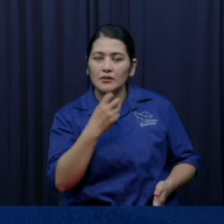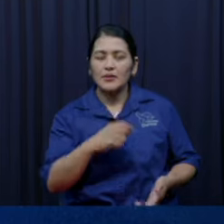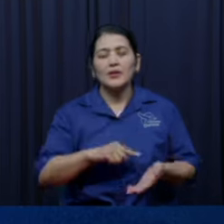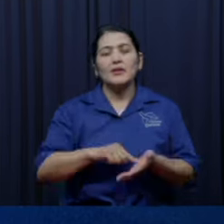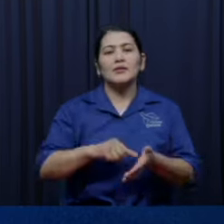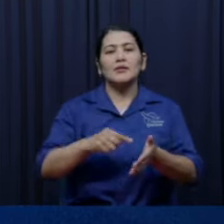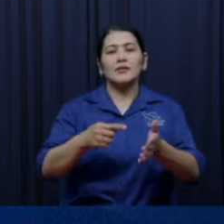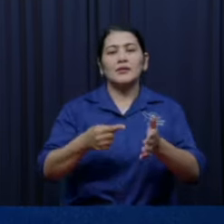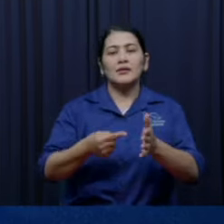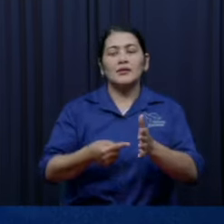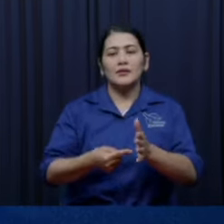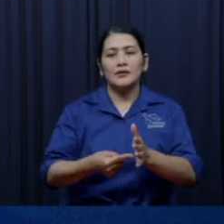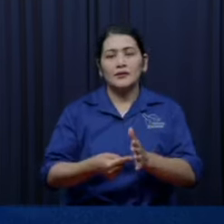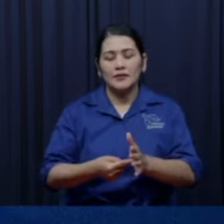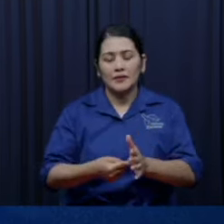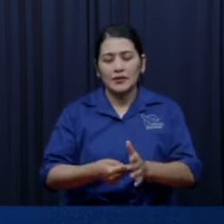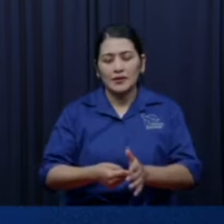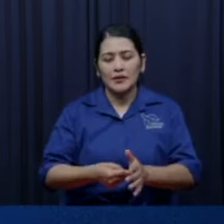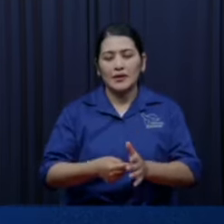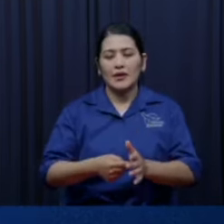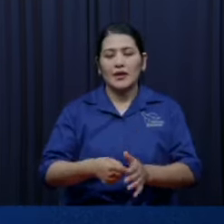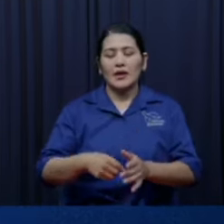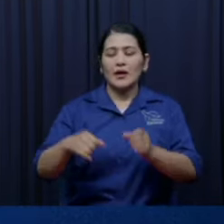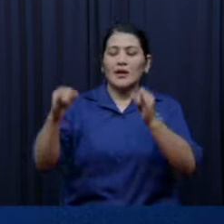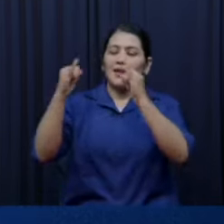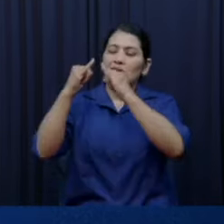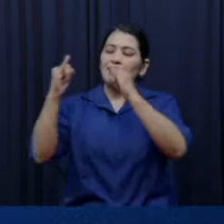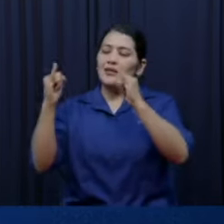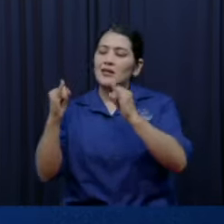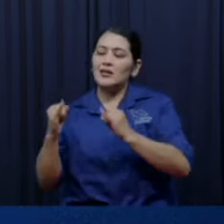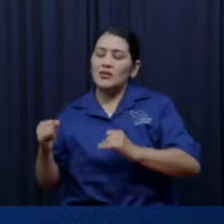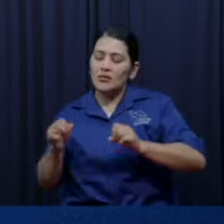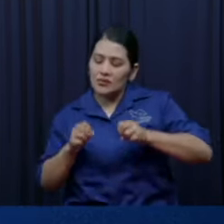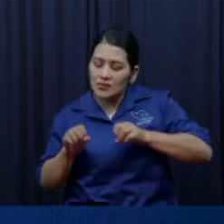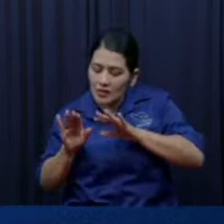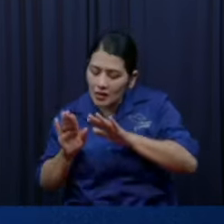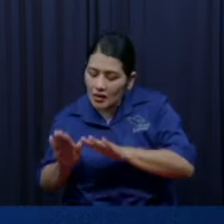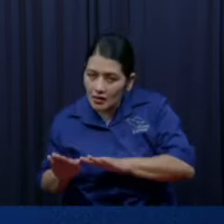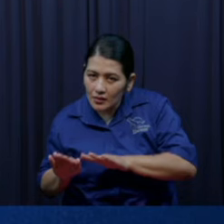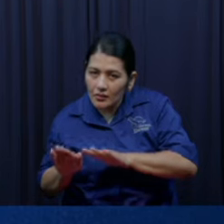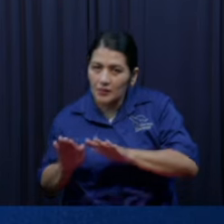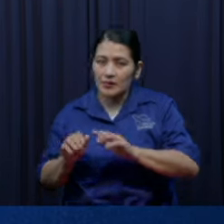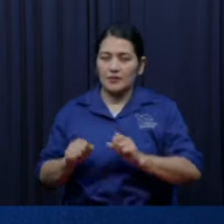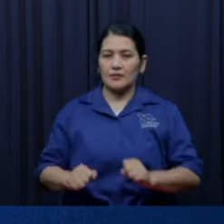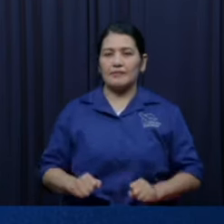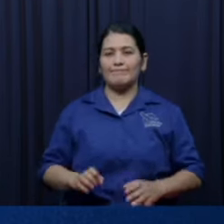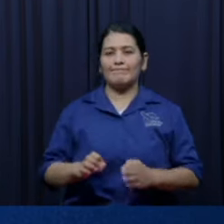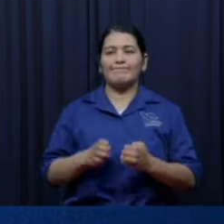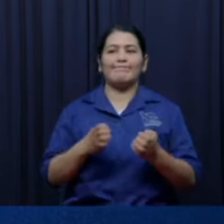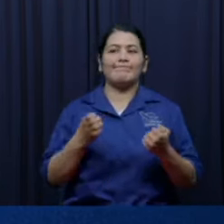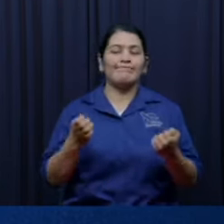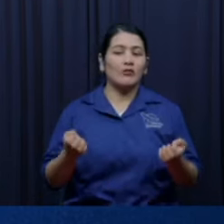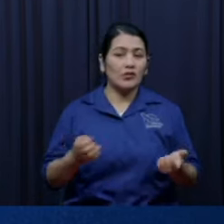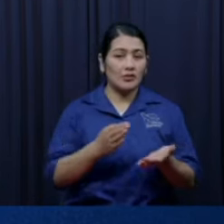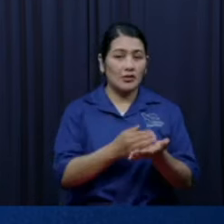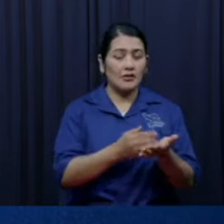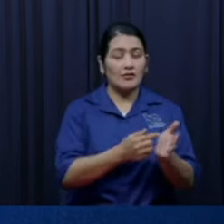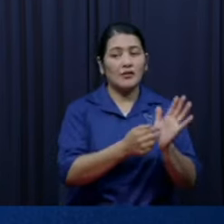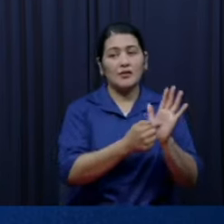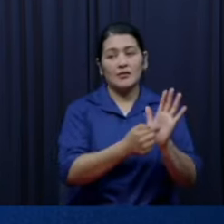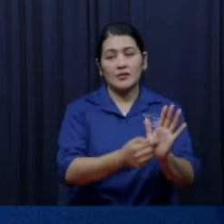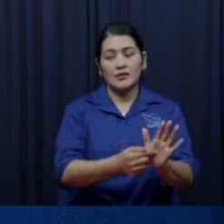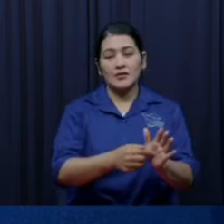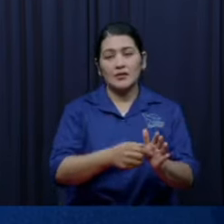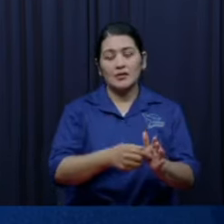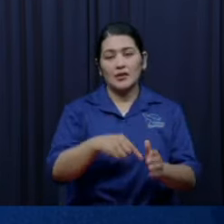verdadera idolatría de que es la idolatría que la avaricia es idolatría que uno puede estar idolatrando objetos pero también